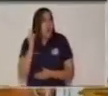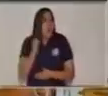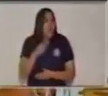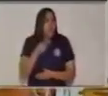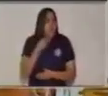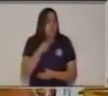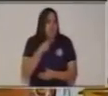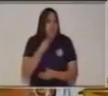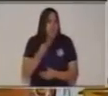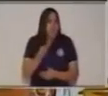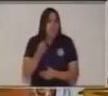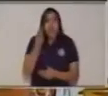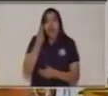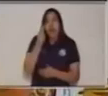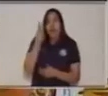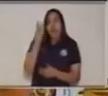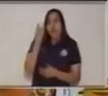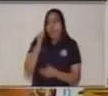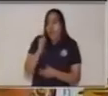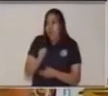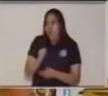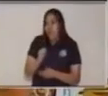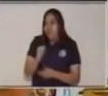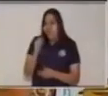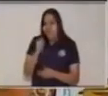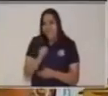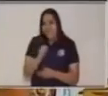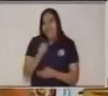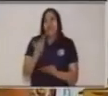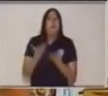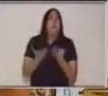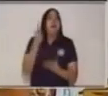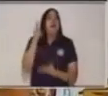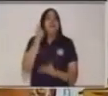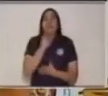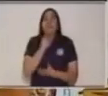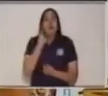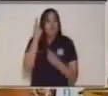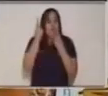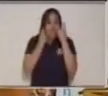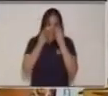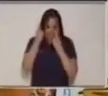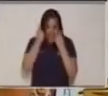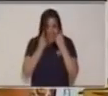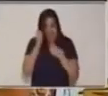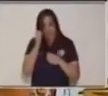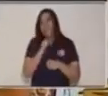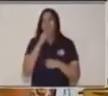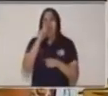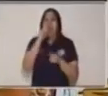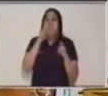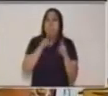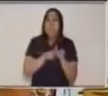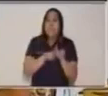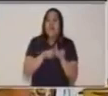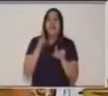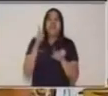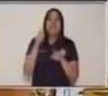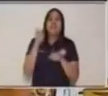¿Te das cuenta? Vamos a subirle una rayita. ¡Ah!